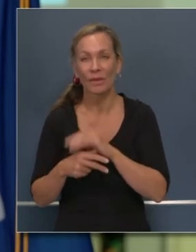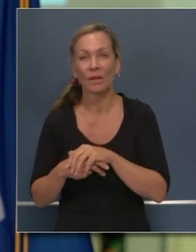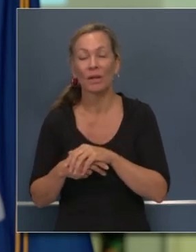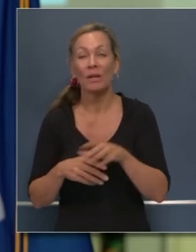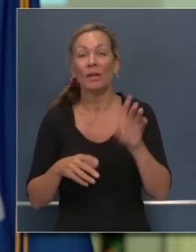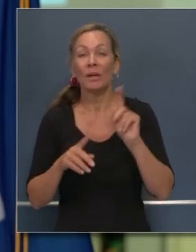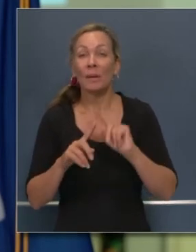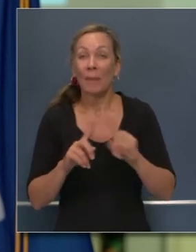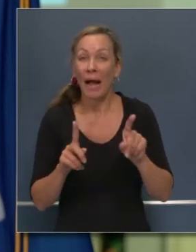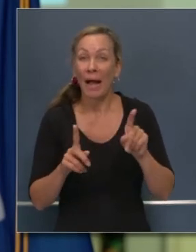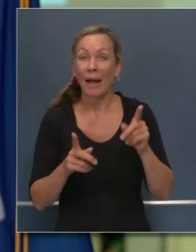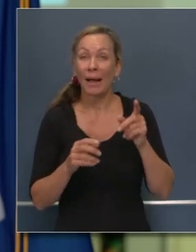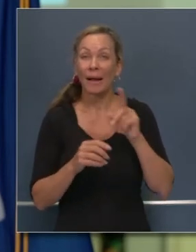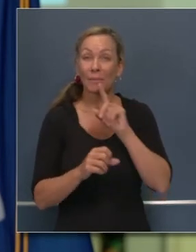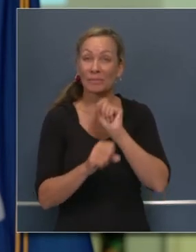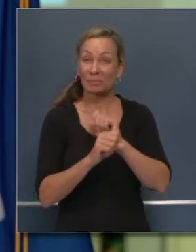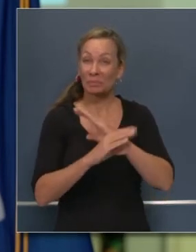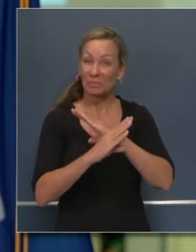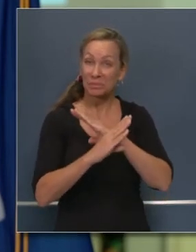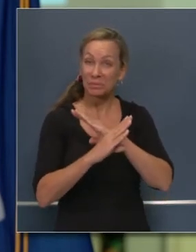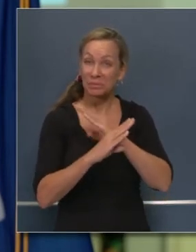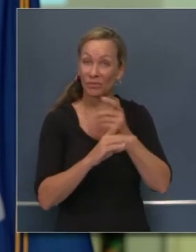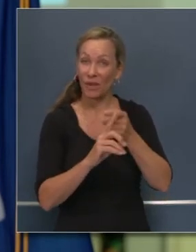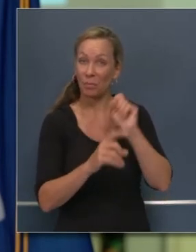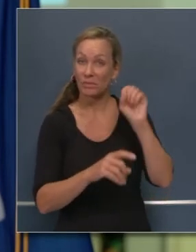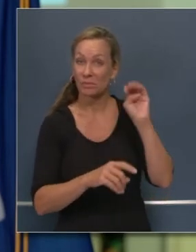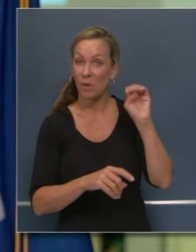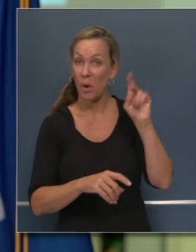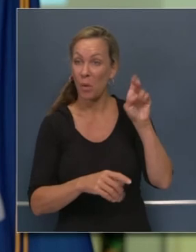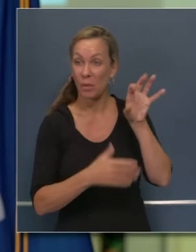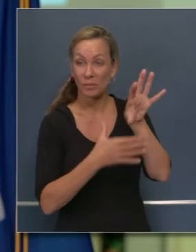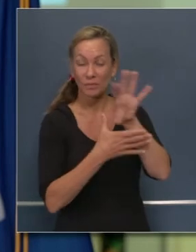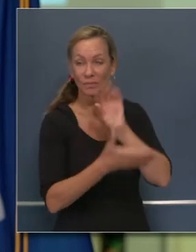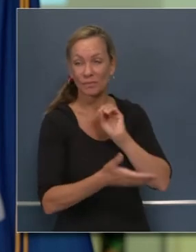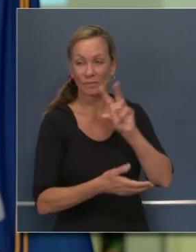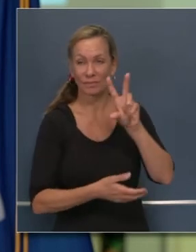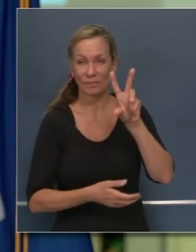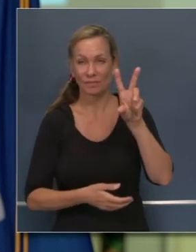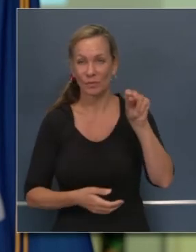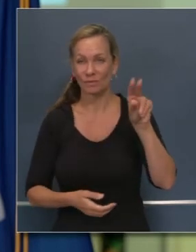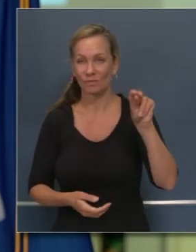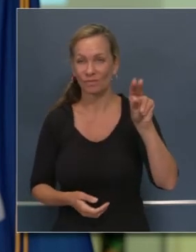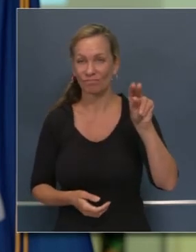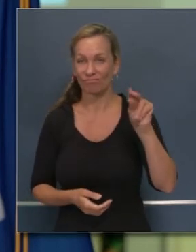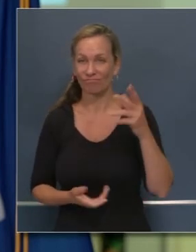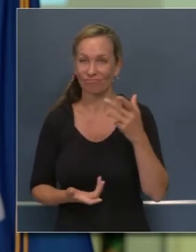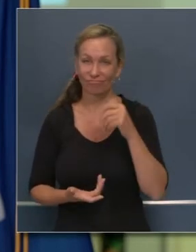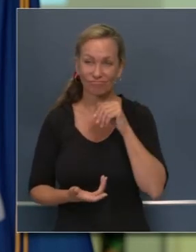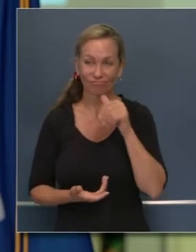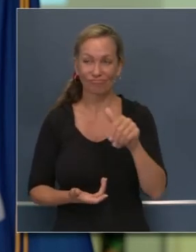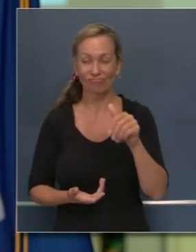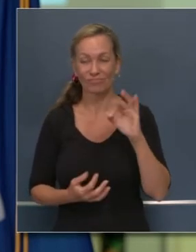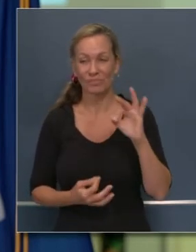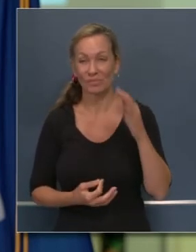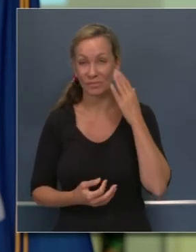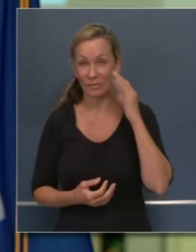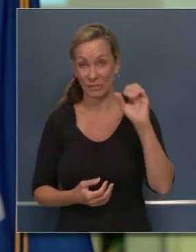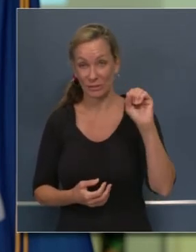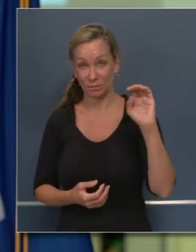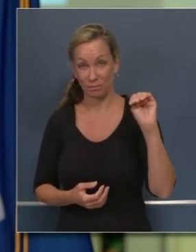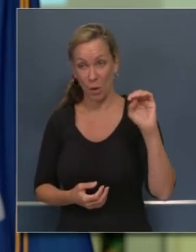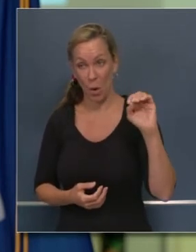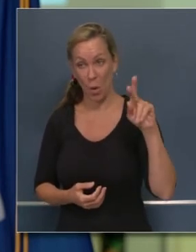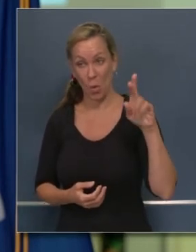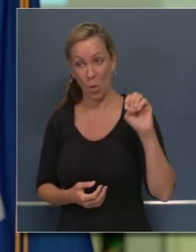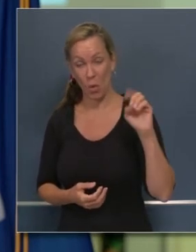ciertamente estamos ahora en una encrucijada donde tenemos dos problemas diferentes. Por un lado, hay